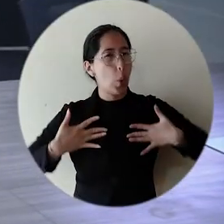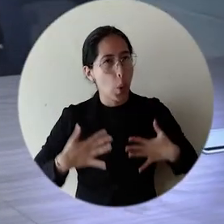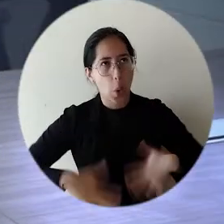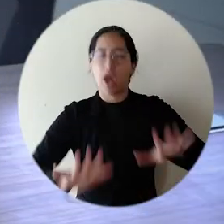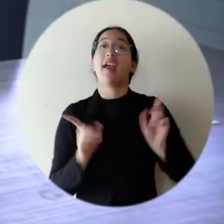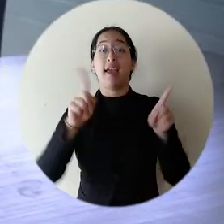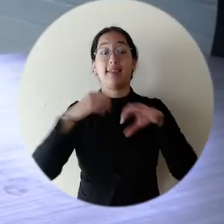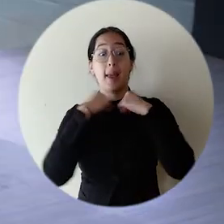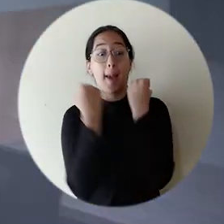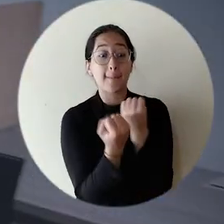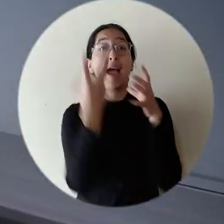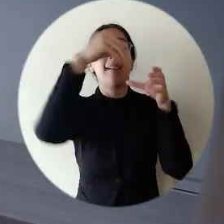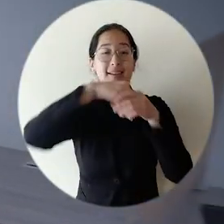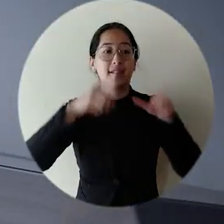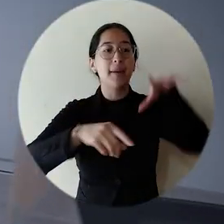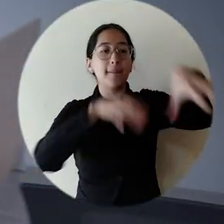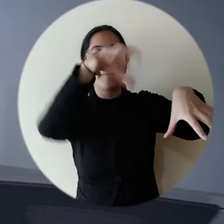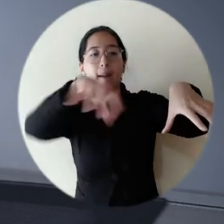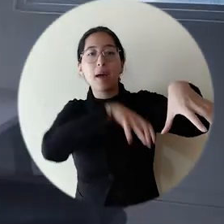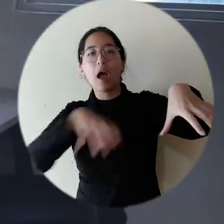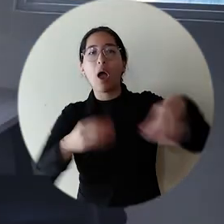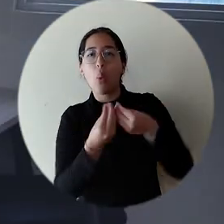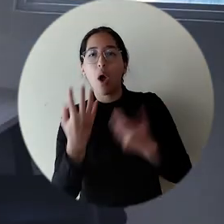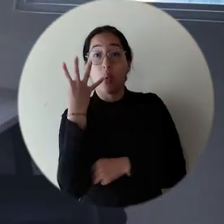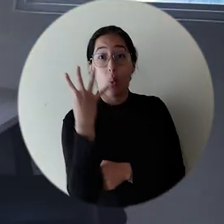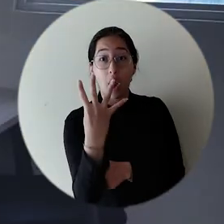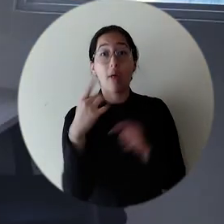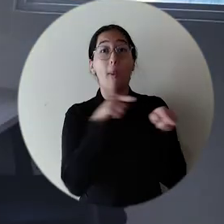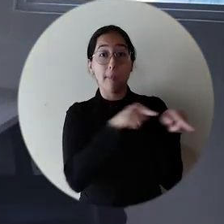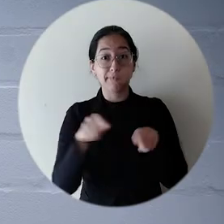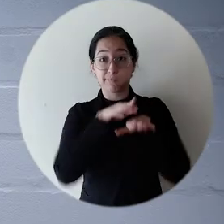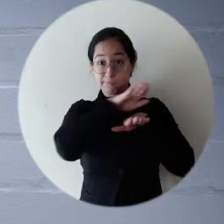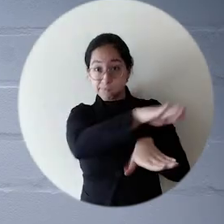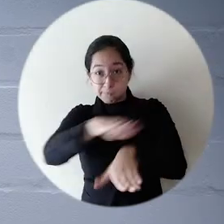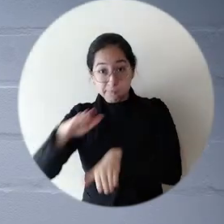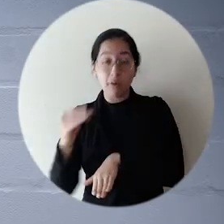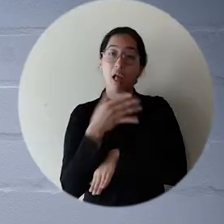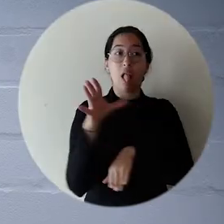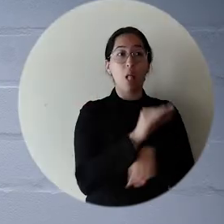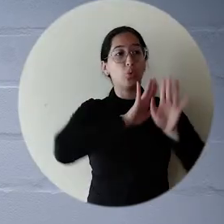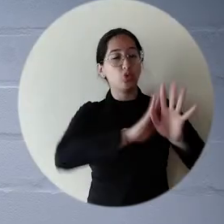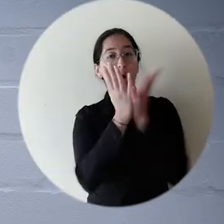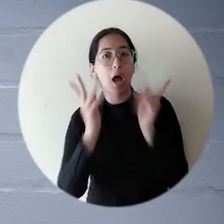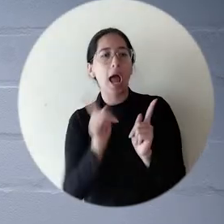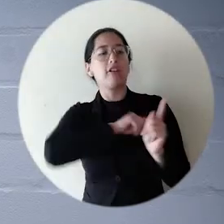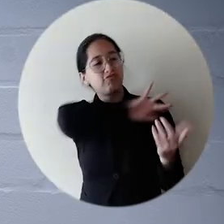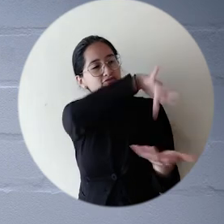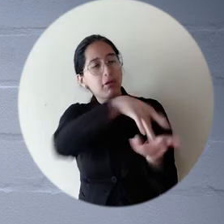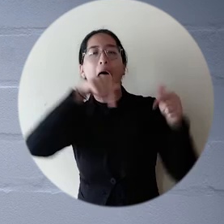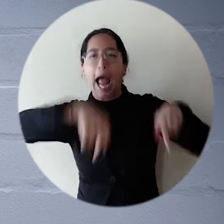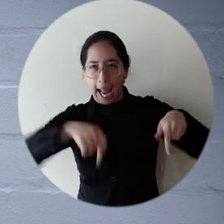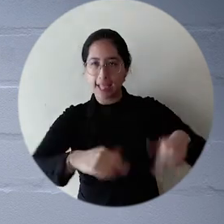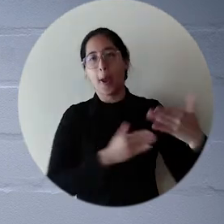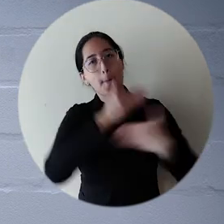de juntas, nuestro centro de liderazgo cuenta con cuatro espacios para trabajo individual, donde representantes, líderes de las asociaciones estudiantiles